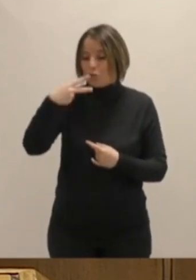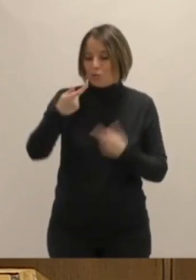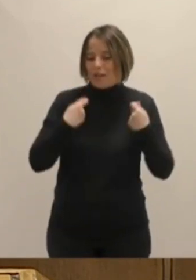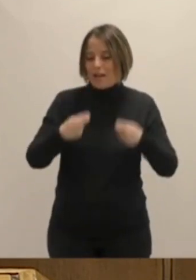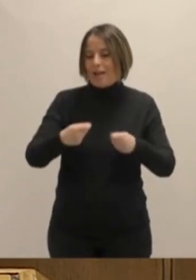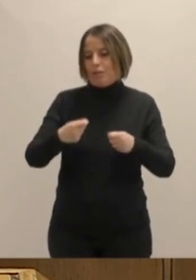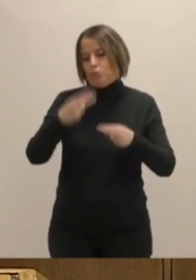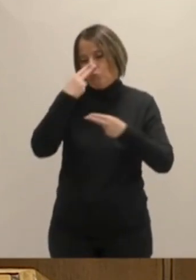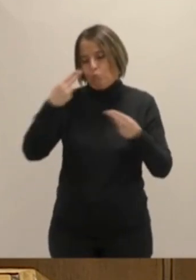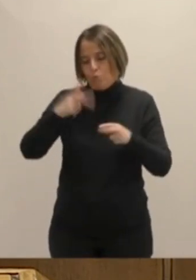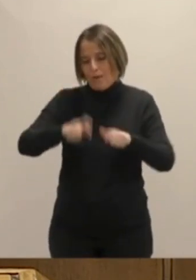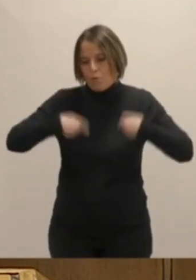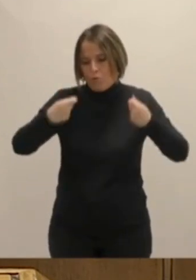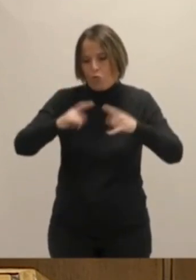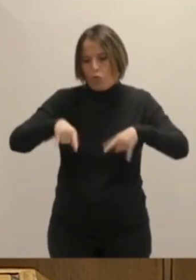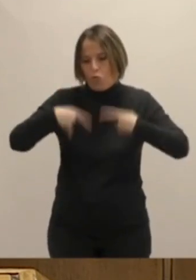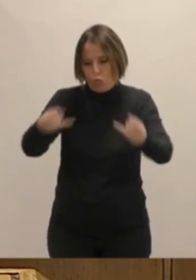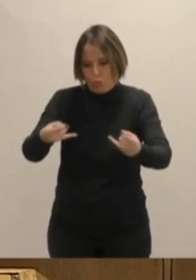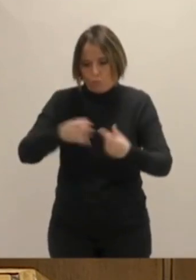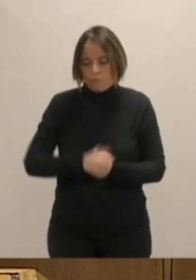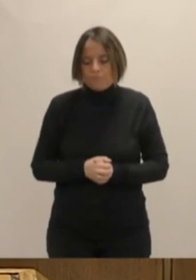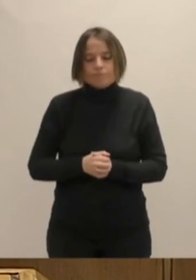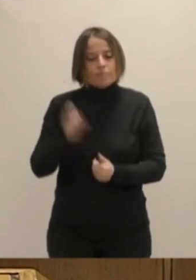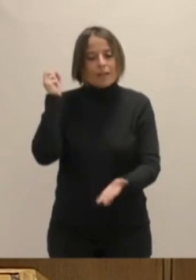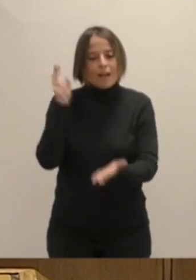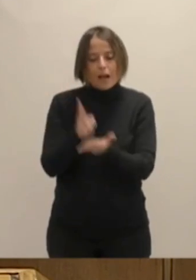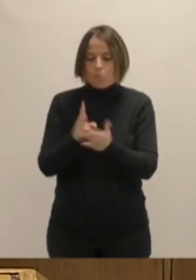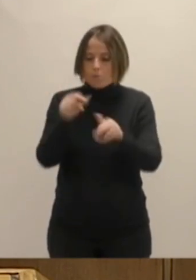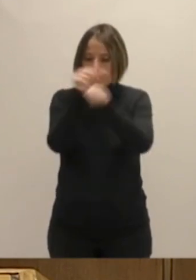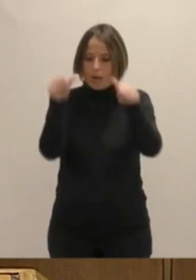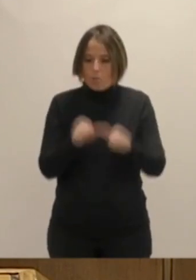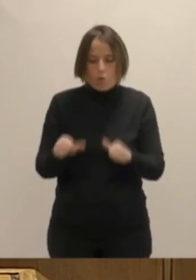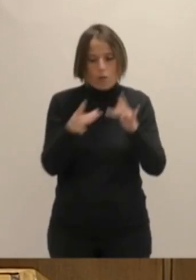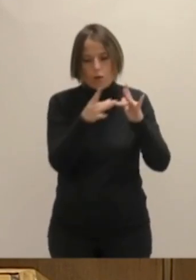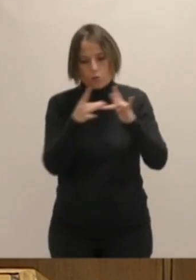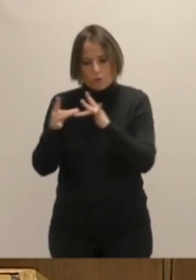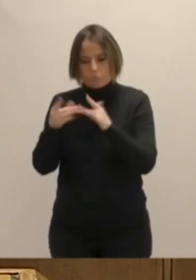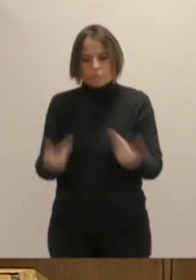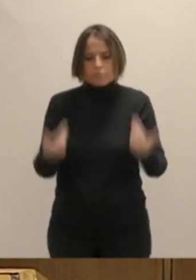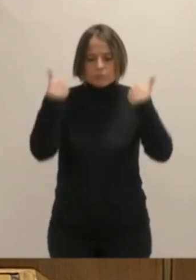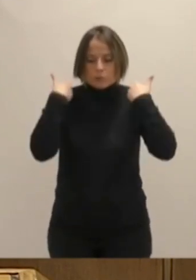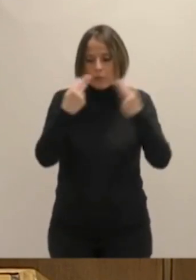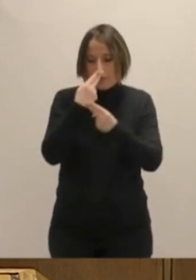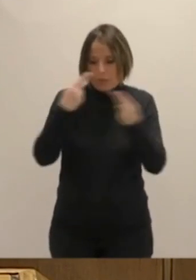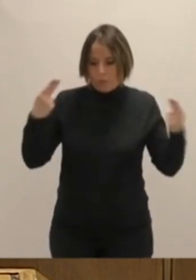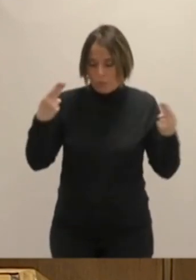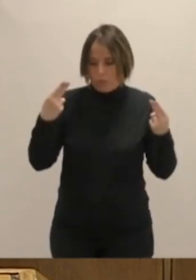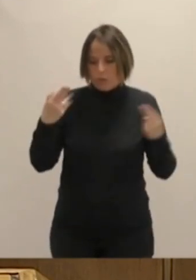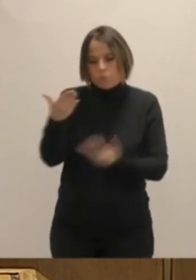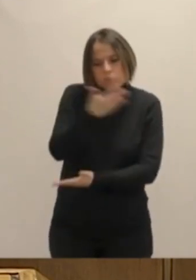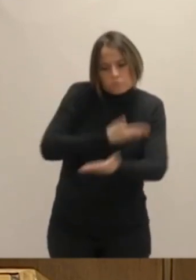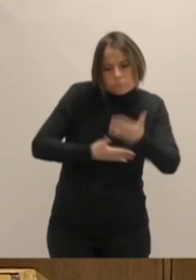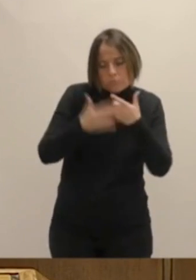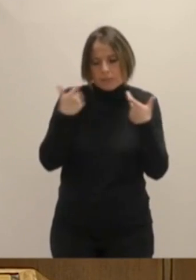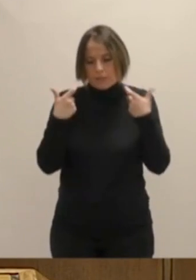sistema vasco de servicios sociales. Apostamos por un nuevo modelo de liderazgo y responsabilidad pública en cooperación con el